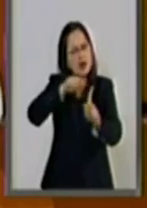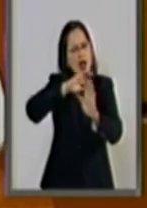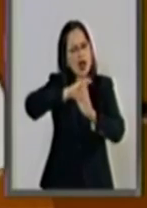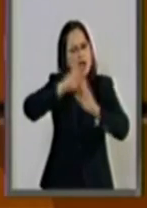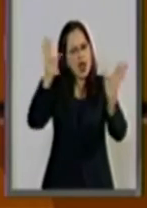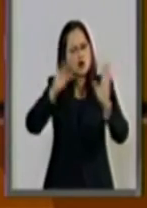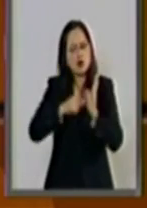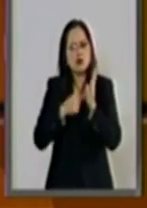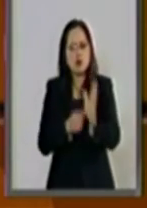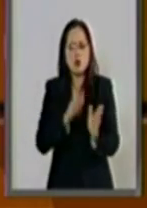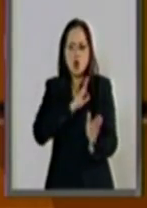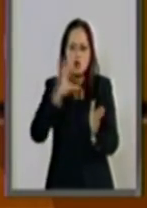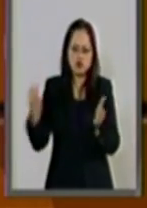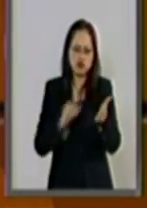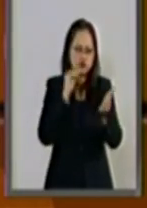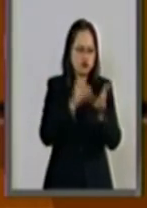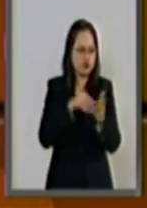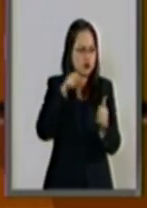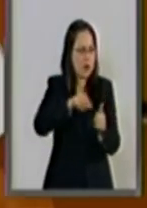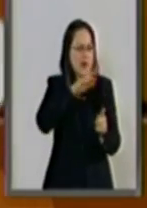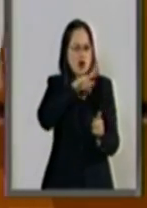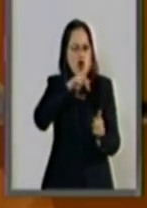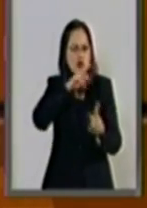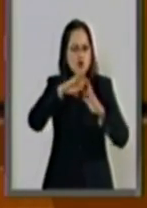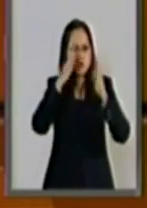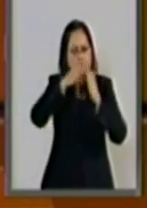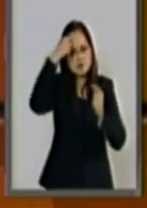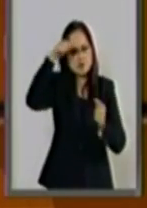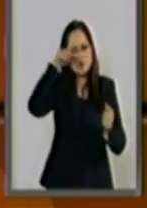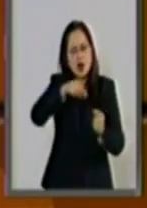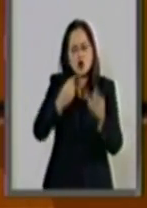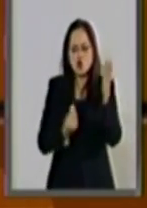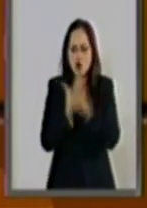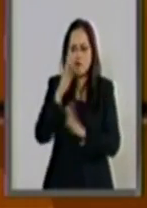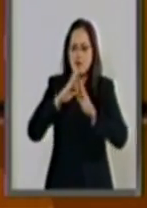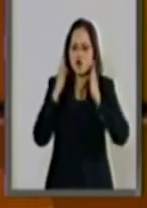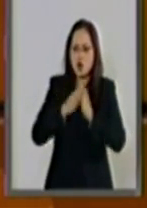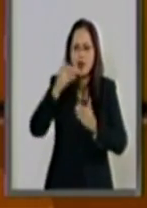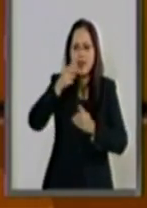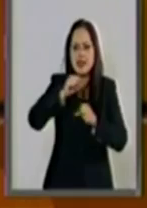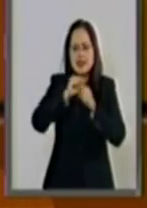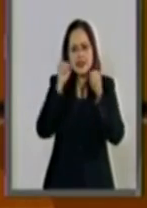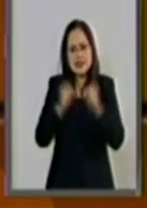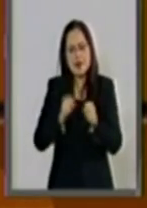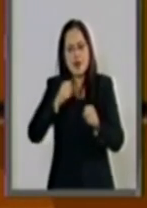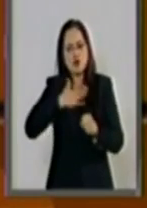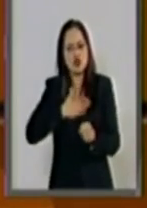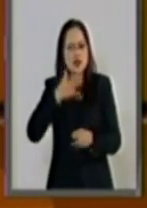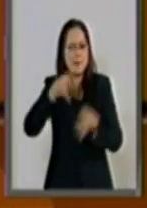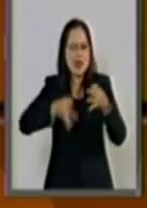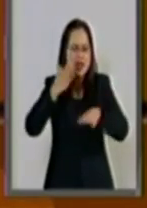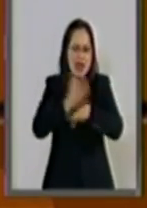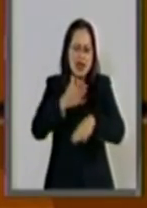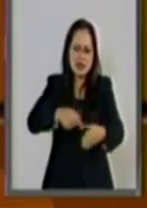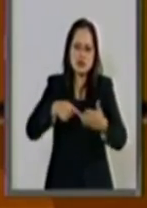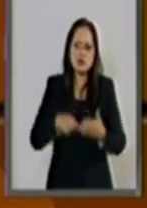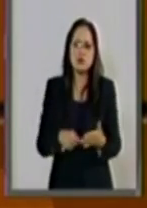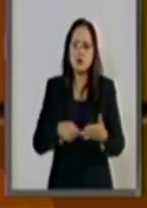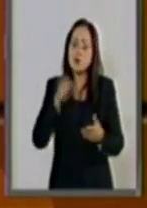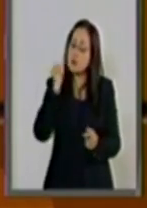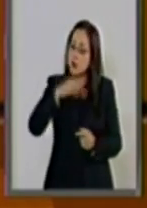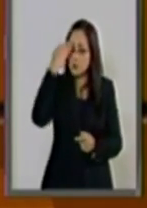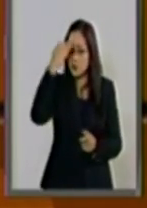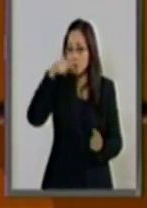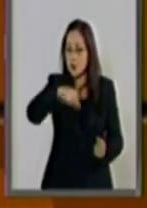seguir, se incorporan mejores herramientas para la nueva operación del sistema de justicia penal al tiempo que se